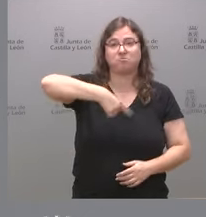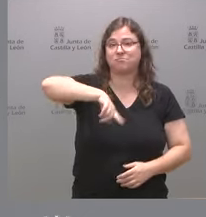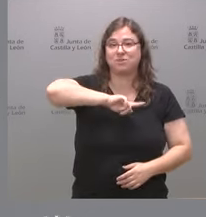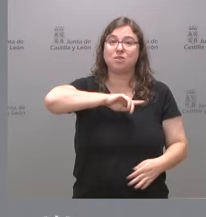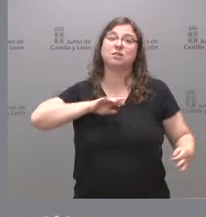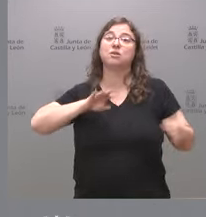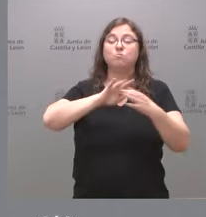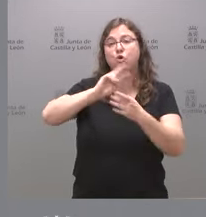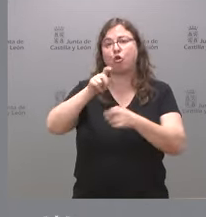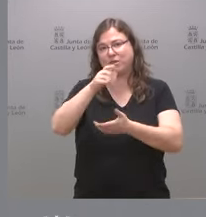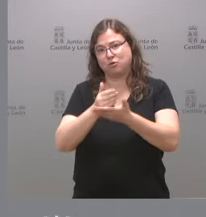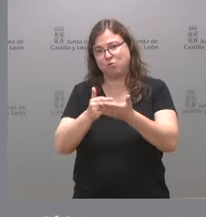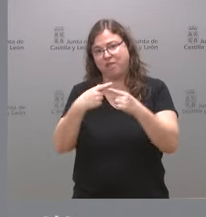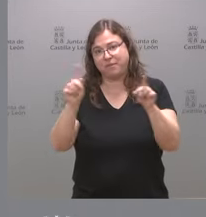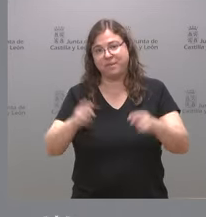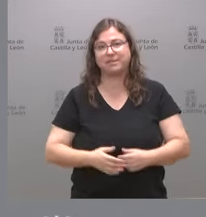a lo que tienen otras comunidades autónomas.